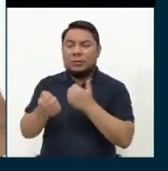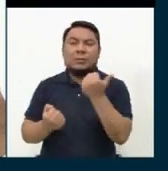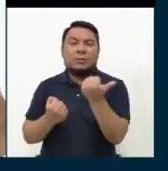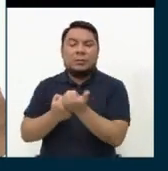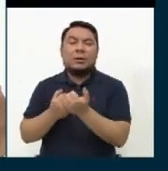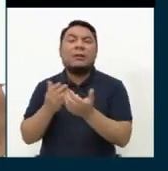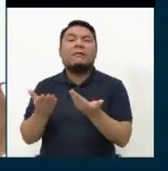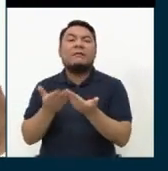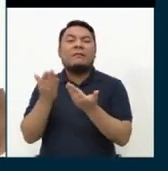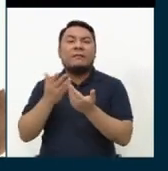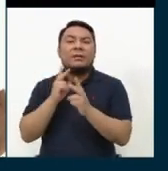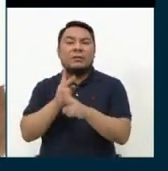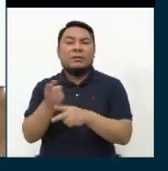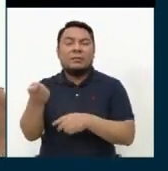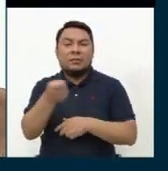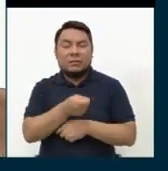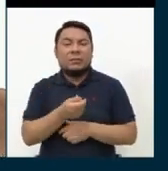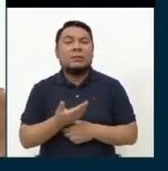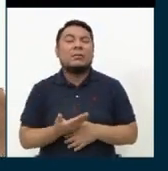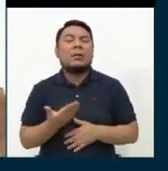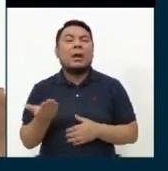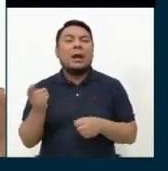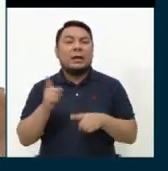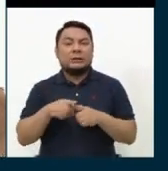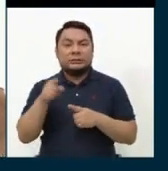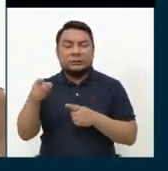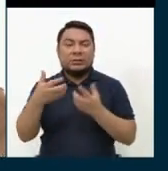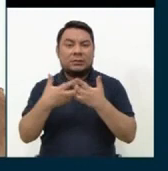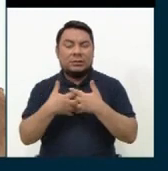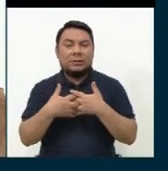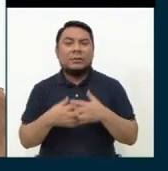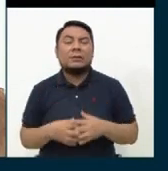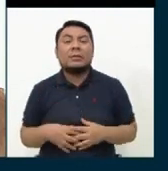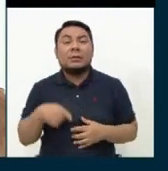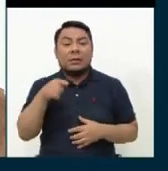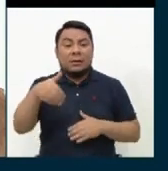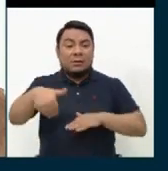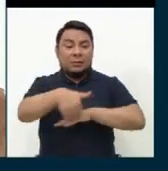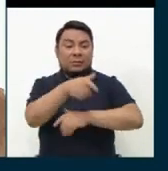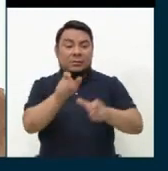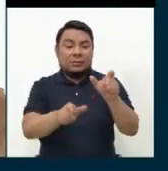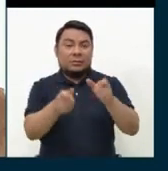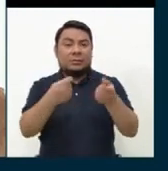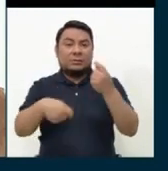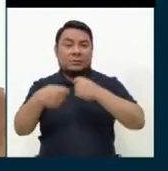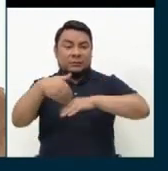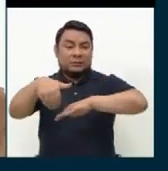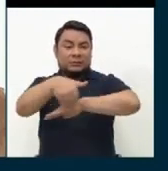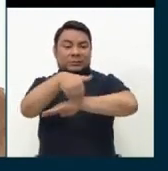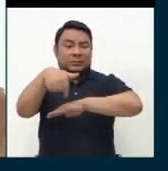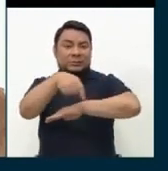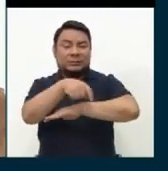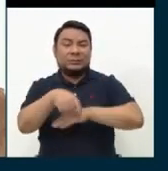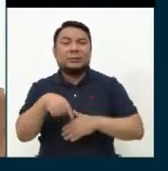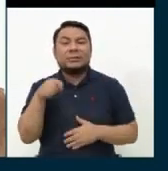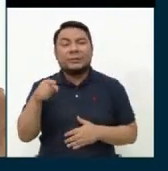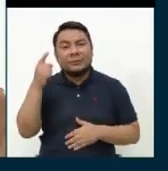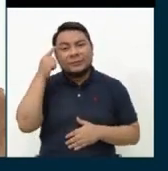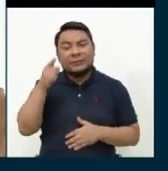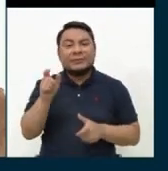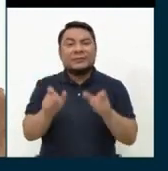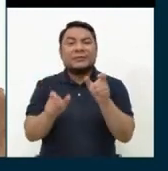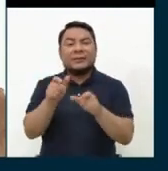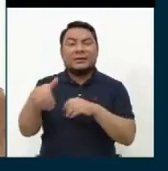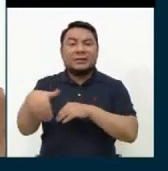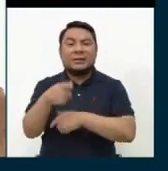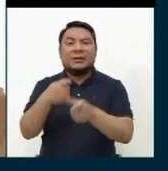créditos del gobierno hacia los microempresarios. En el caso de los ambulantes, hay que tener en cuenta que el tema de la regulación de los ambulantes